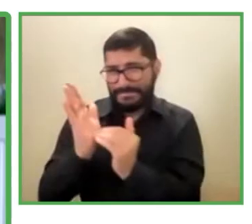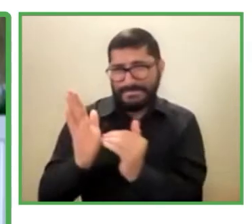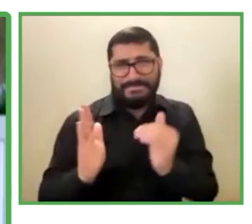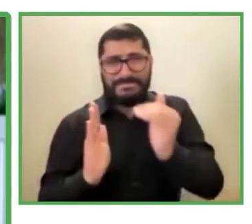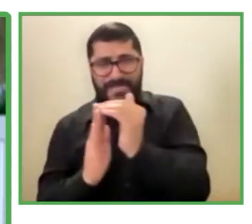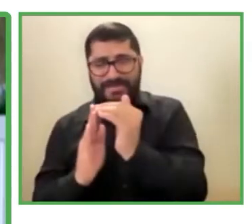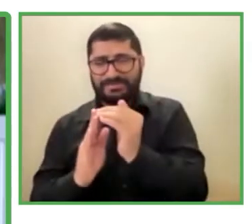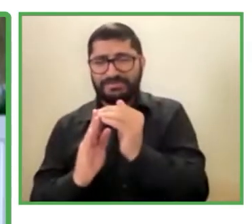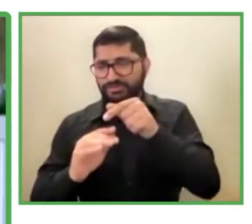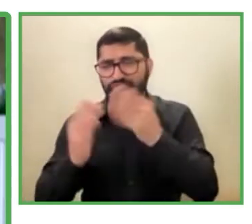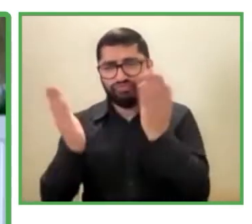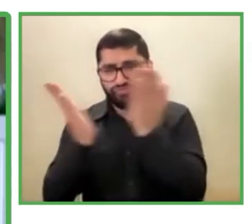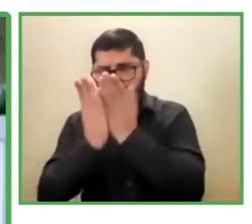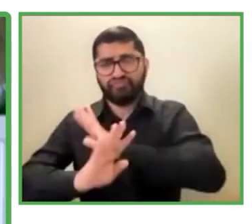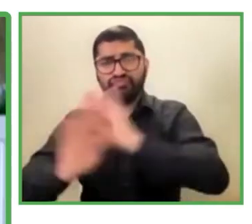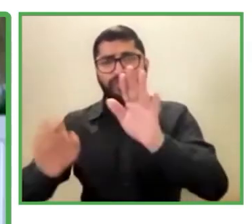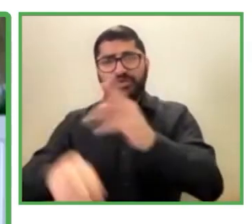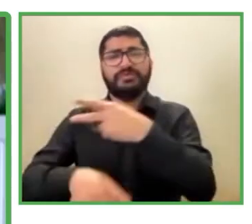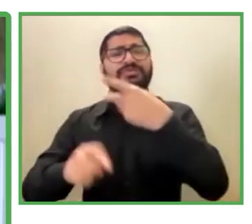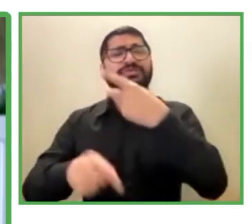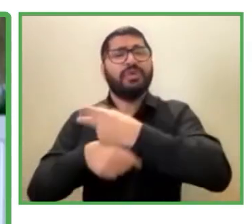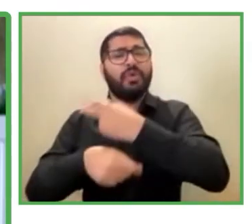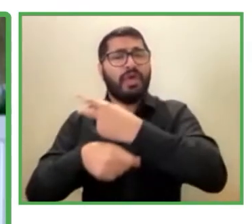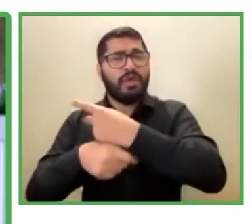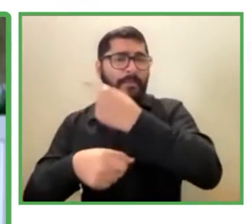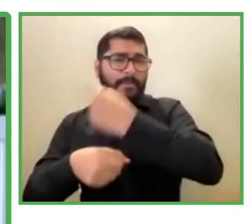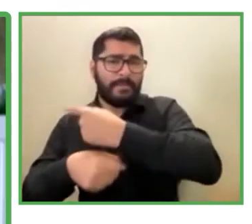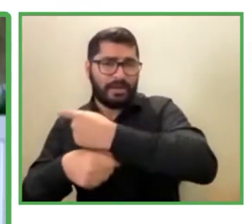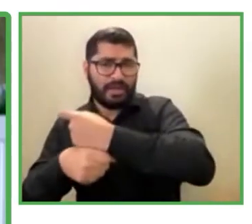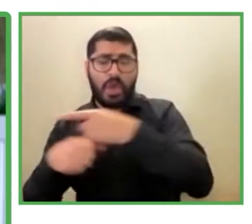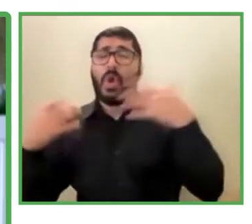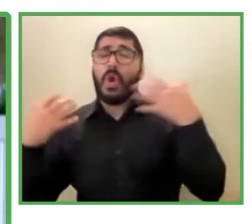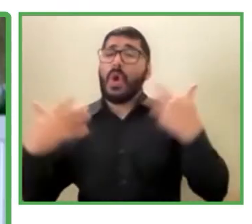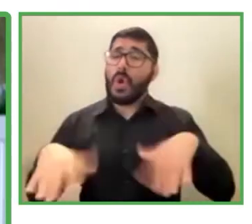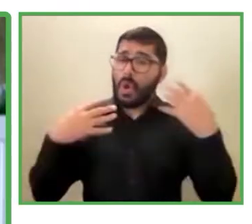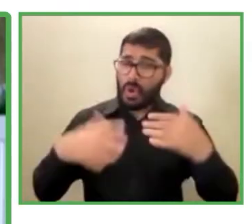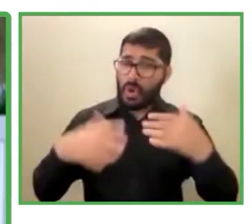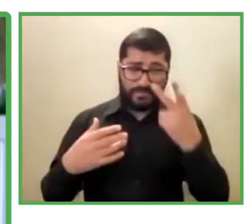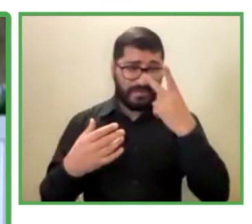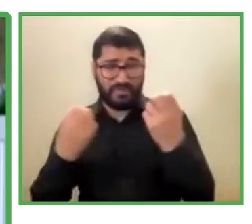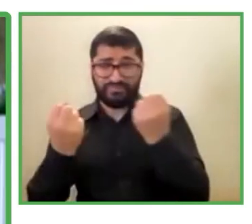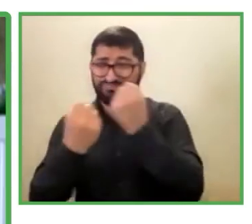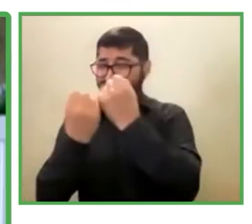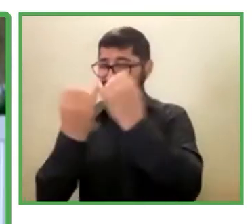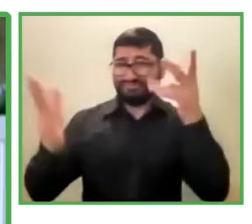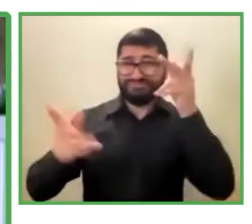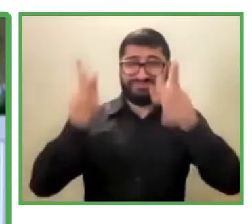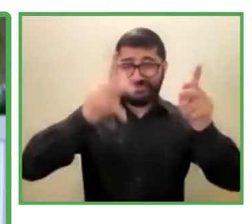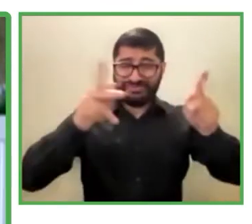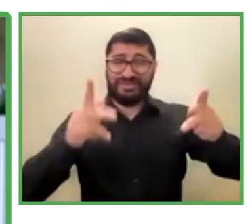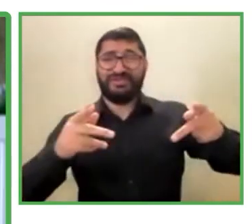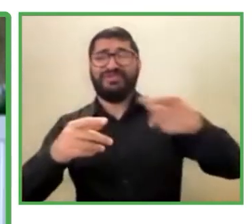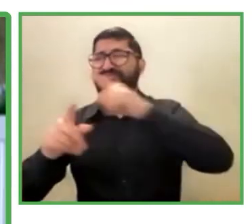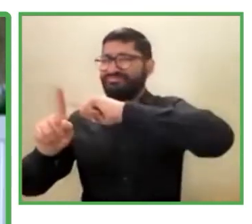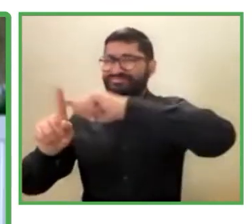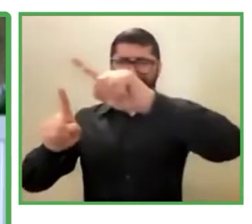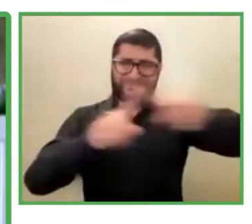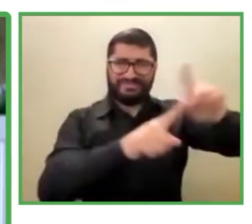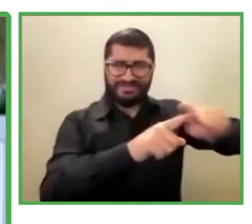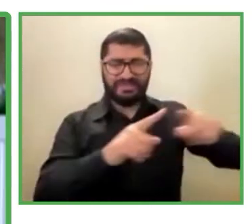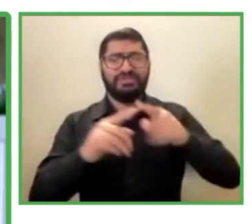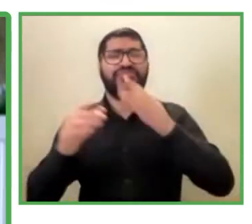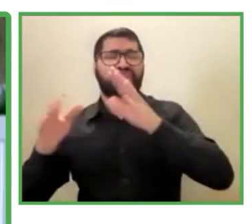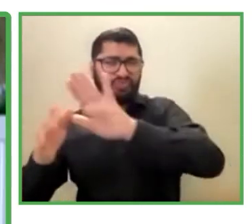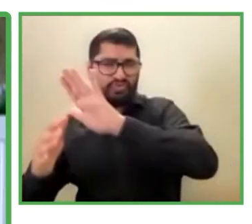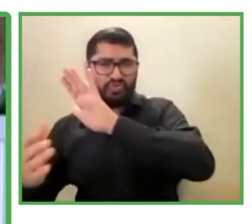situación y vimos una tendencia importante a nivel internacional trabajando con otras empresas de la OCDE y viendo que,